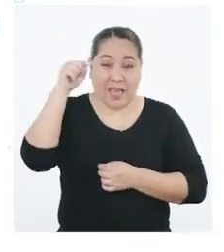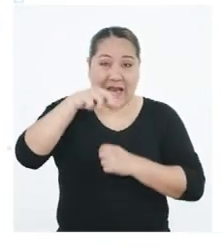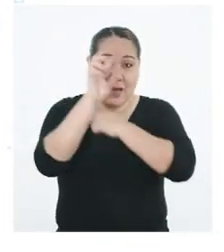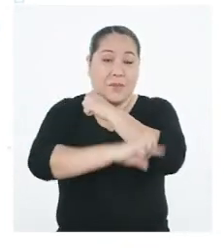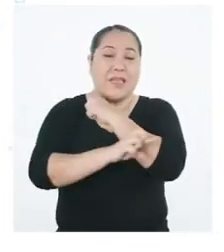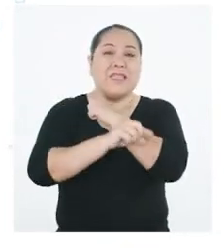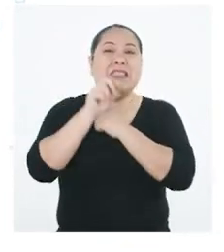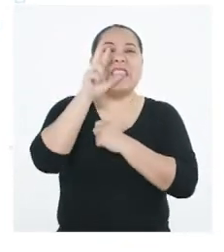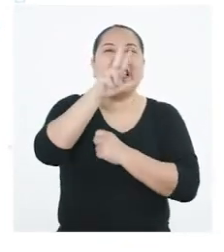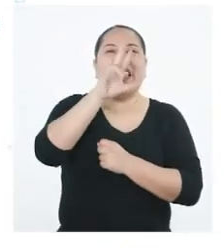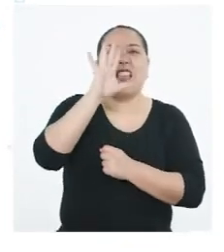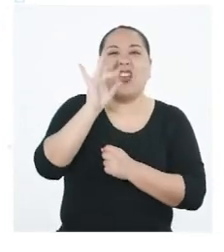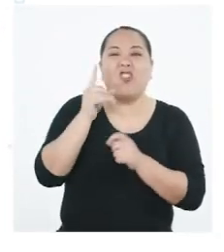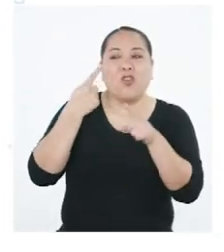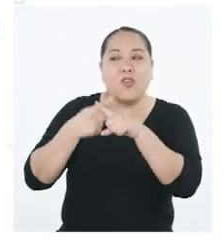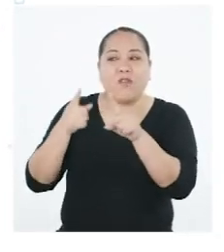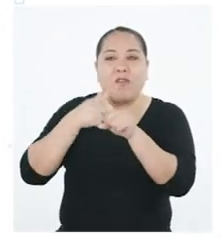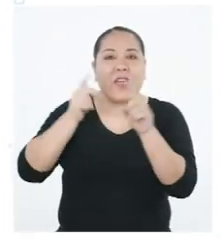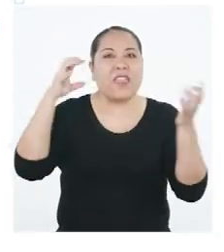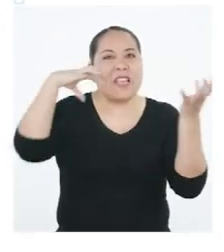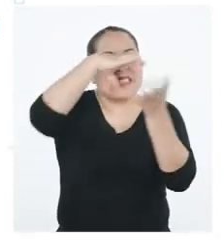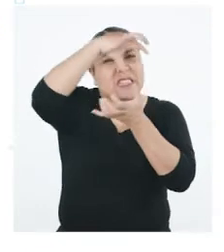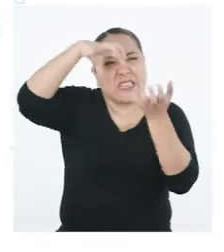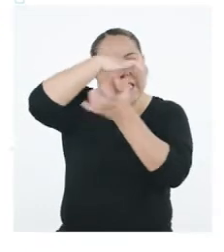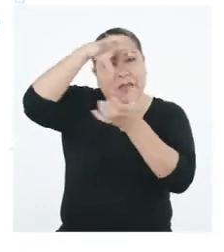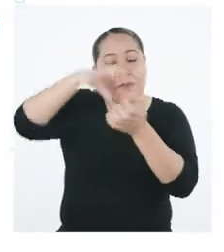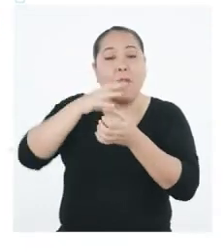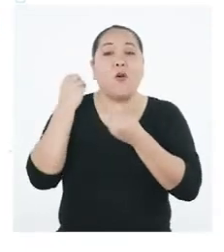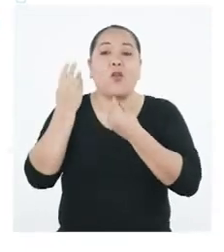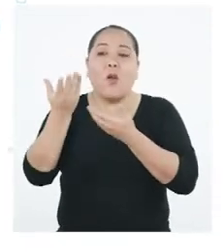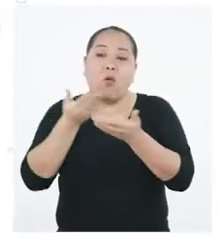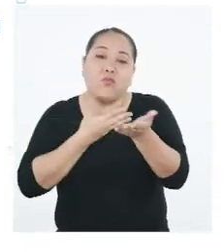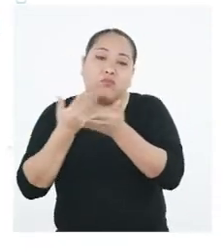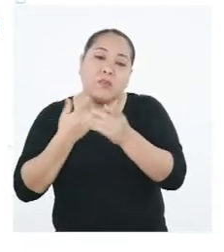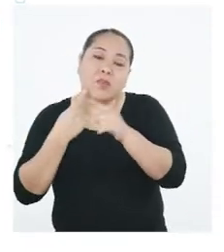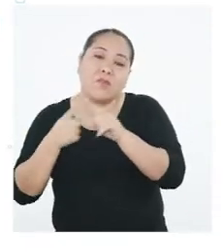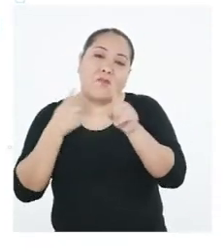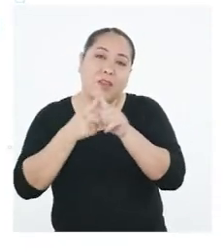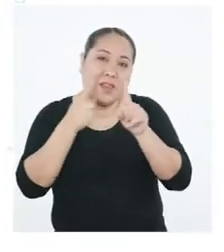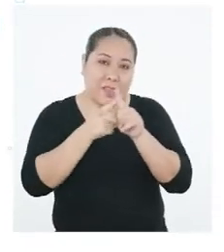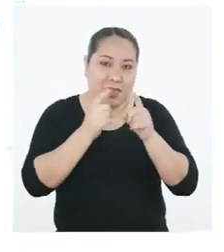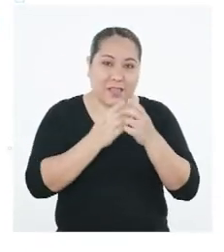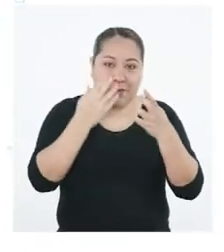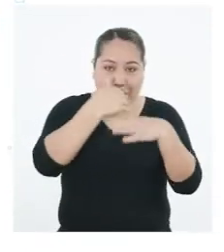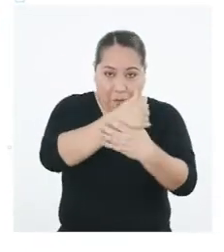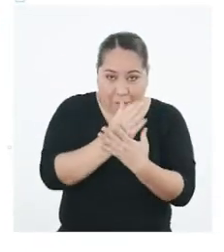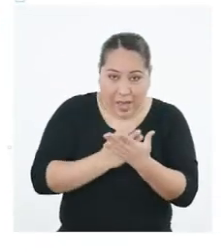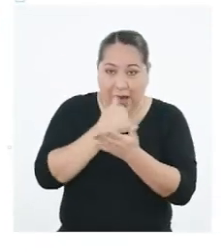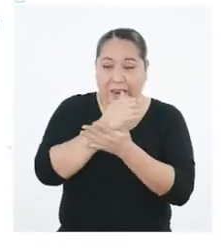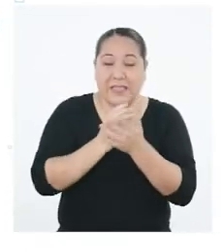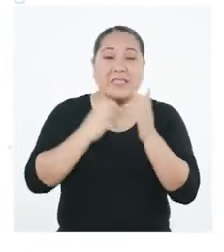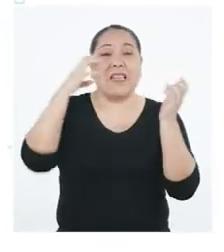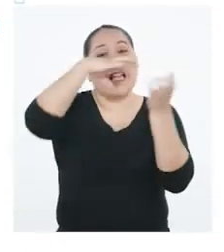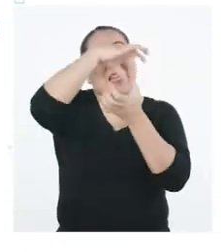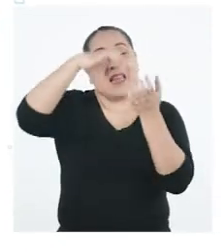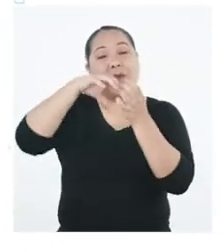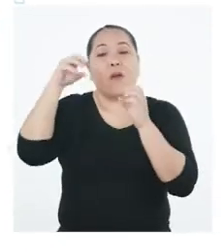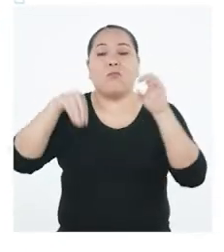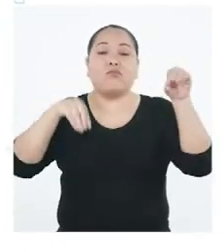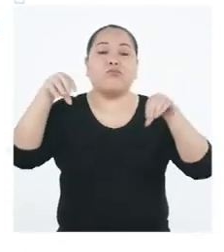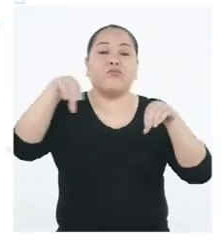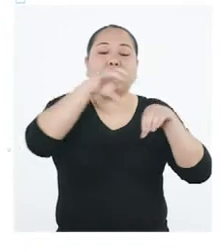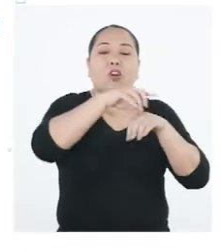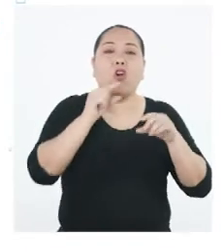38 tipos de climas, como resultado de la interacción entre los diferentes factores climáticos que lo afectan y su